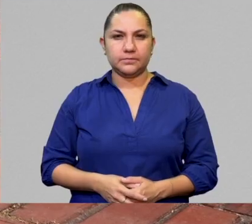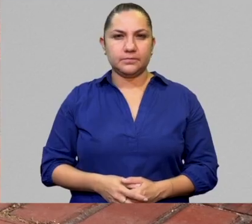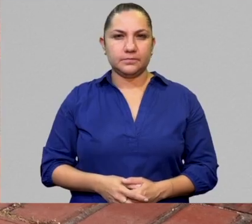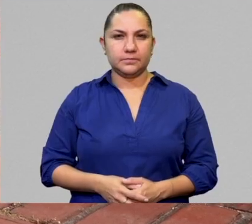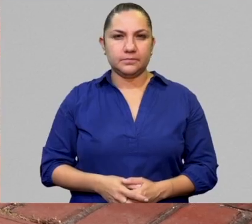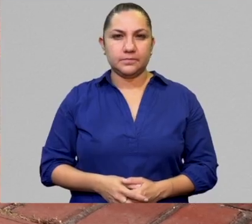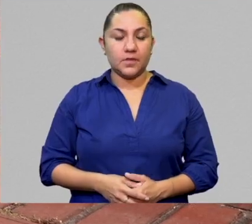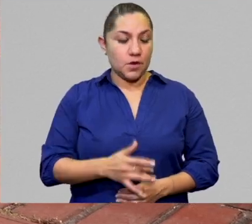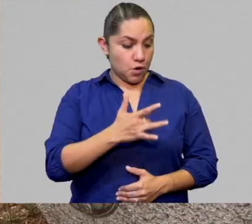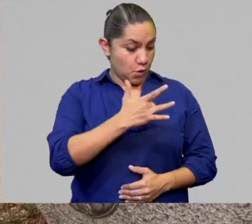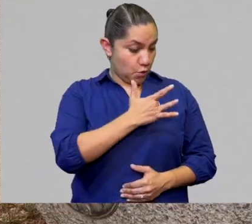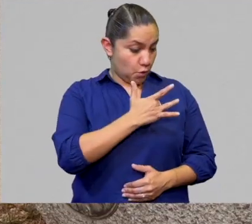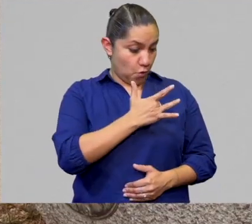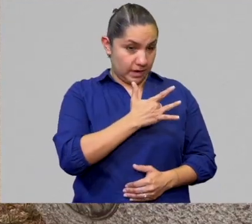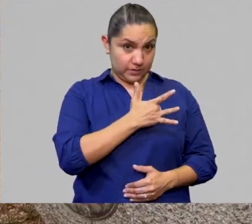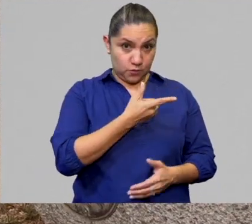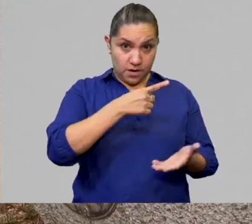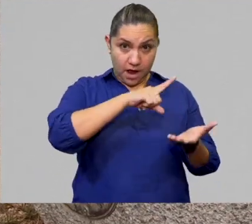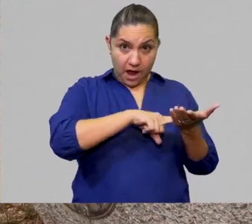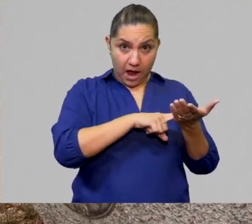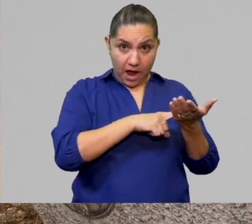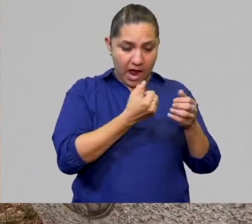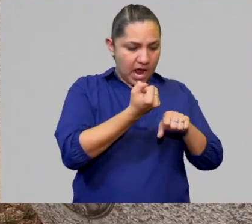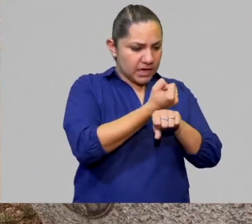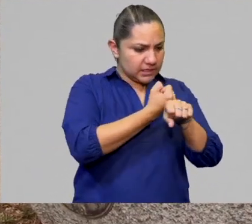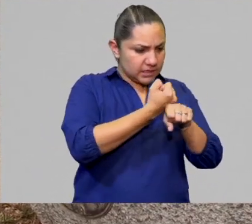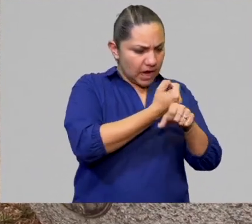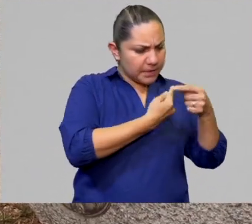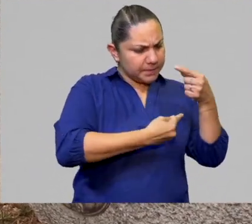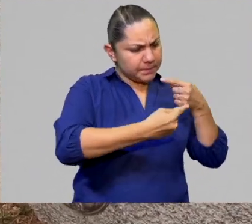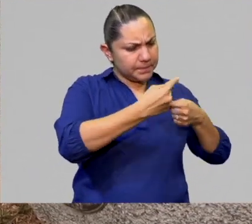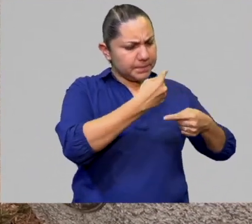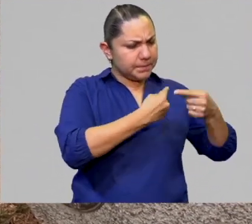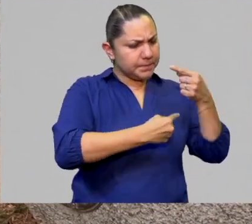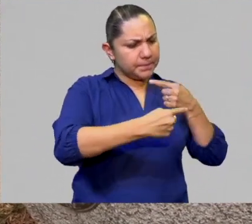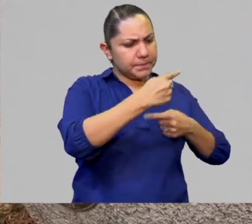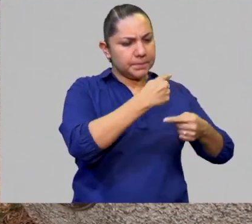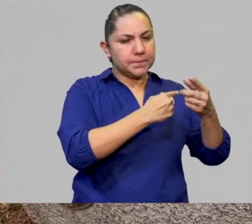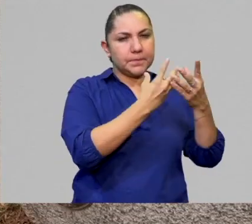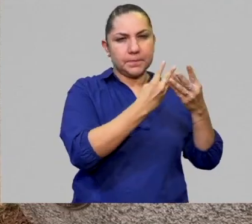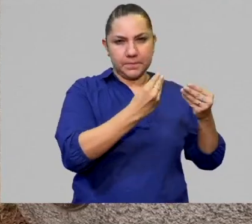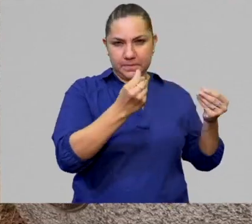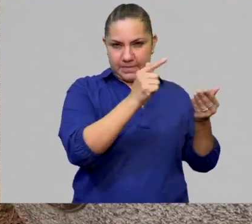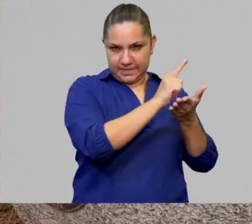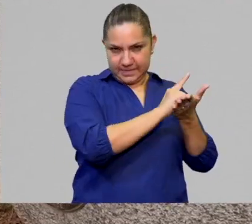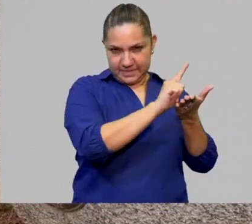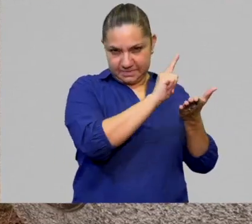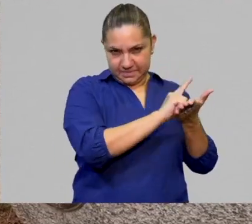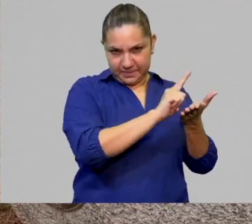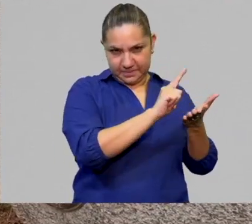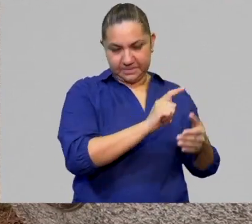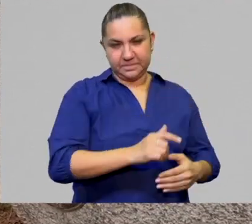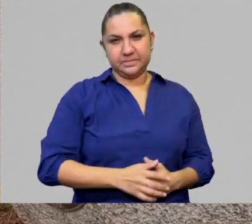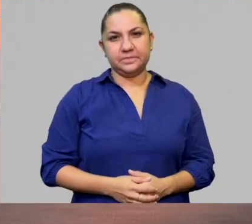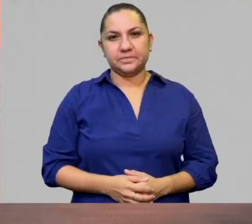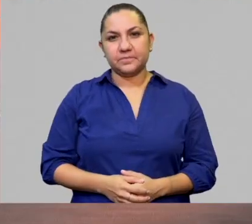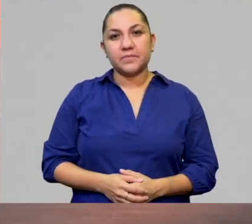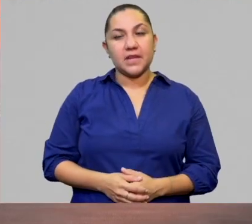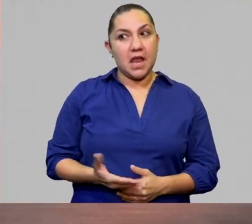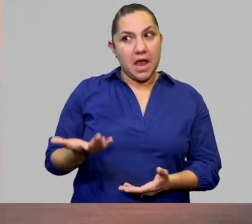En el corazón la sangre se limpia después de todo. Así es.